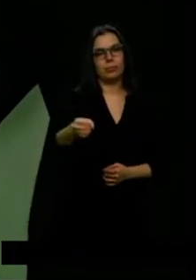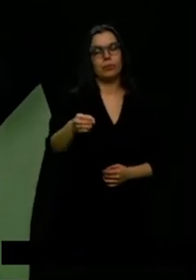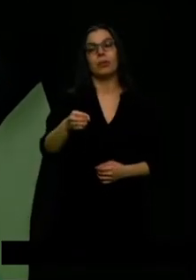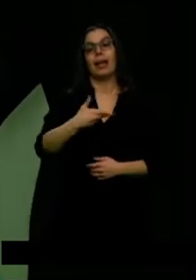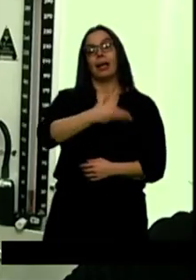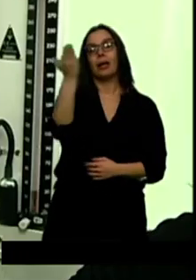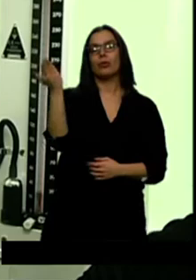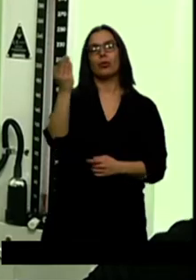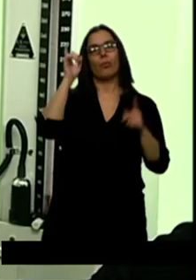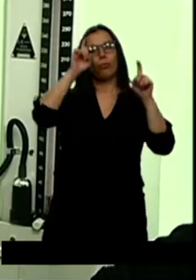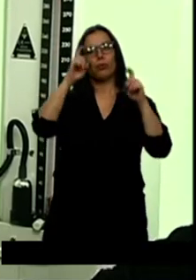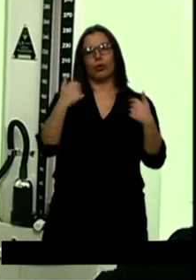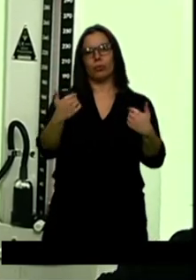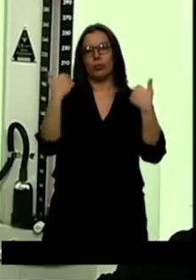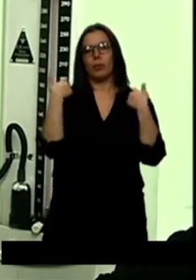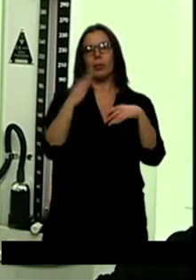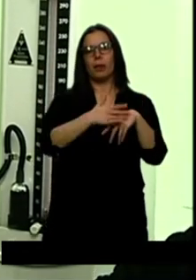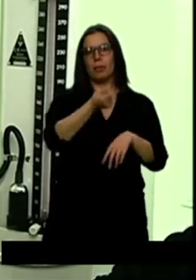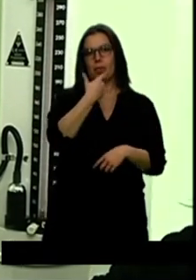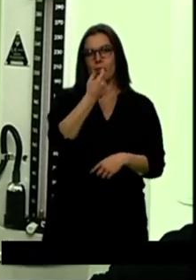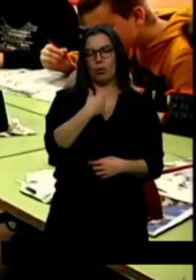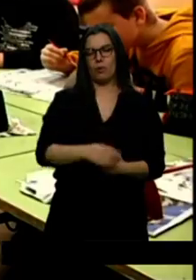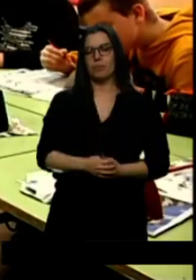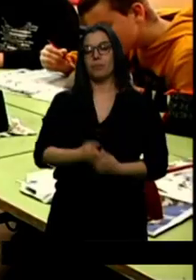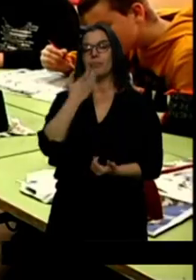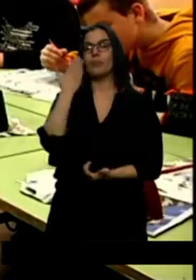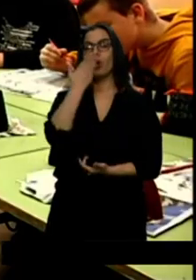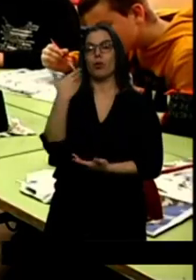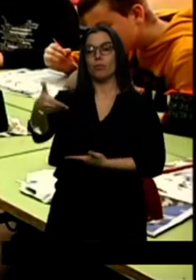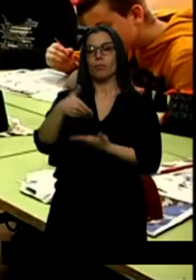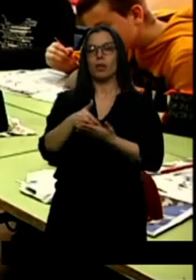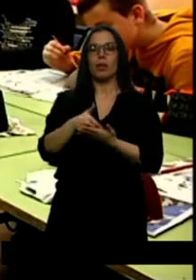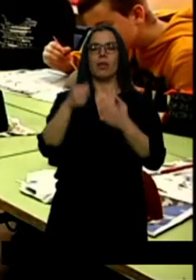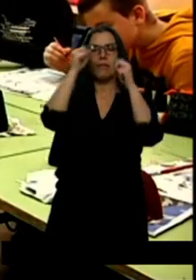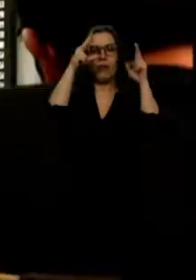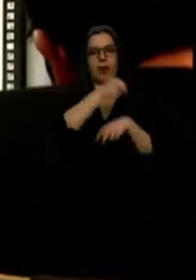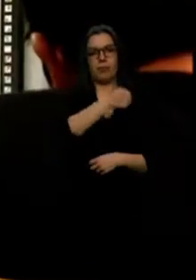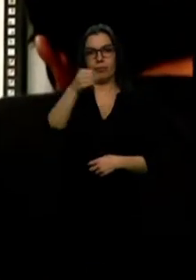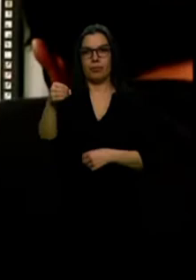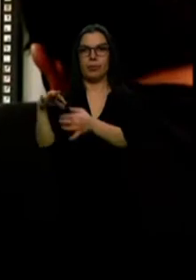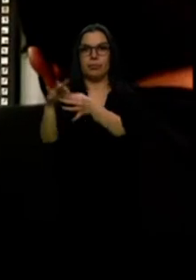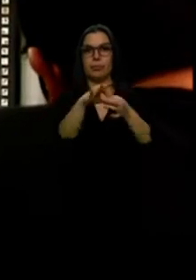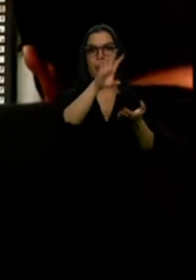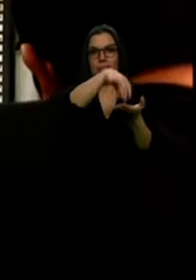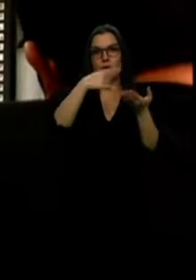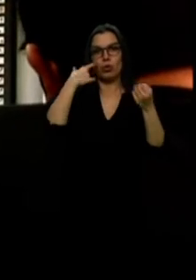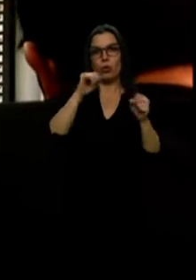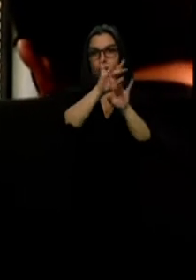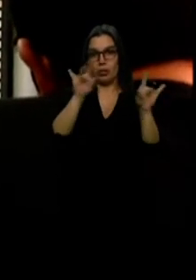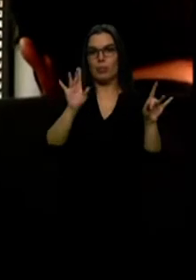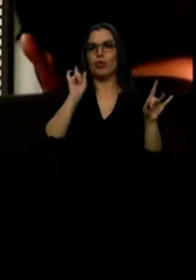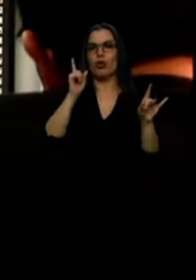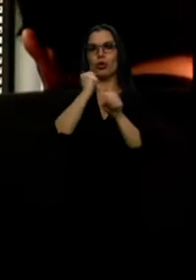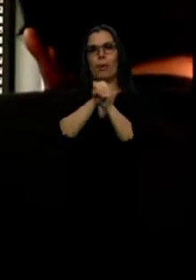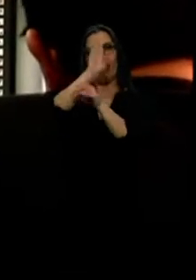Los colegios que los soliciten tendrán una enfermera. Dependerá de un centro de salud, pero su labor se desarrollará solo en centros escolares.